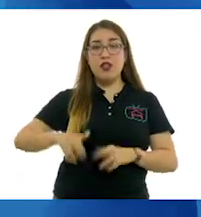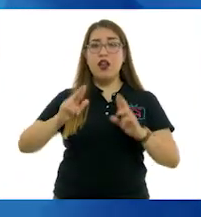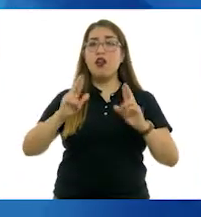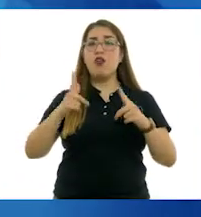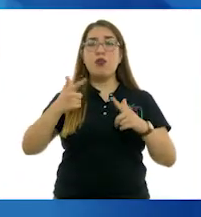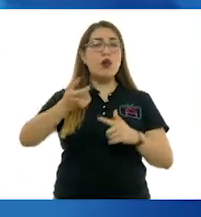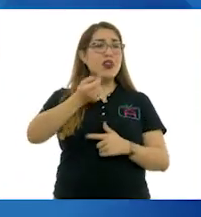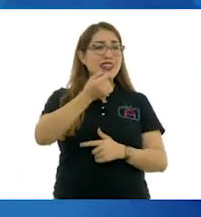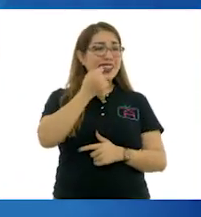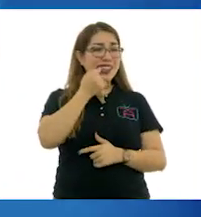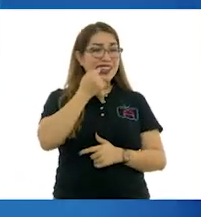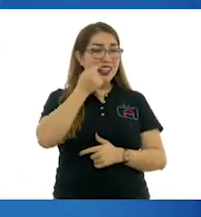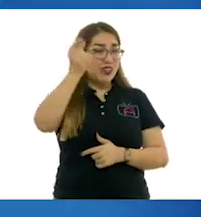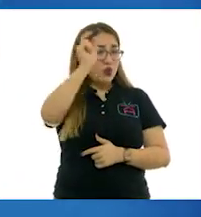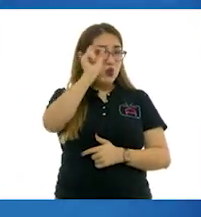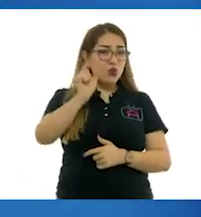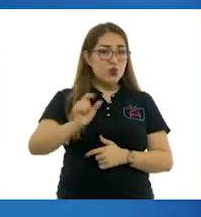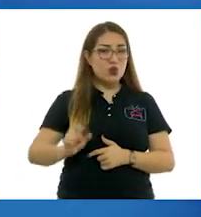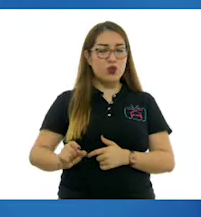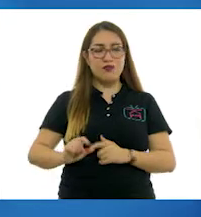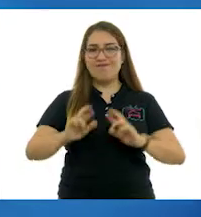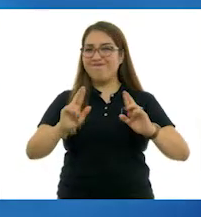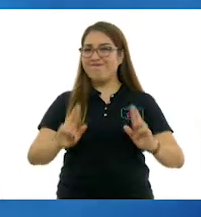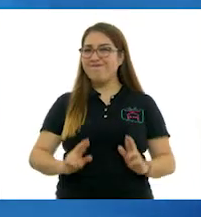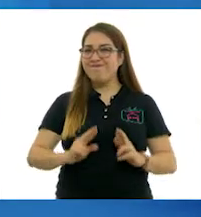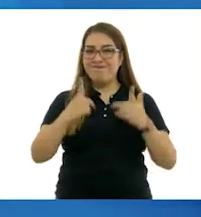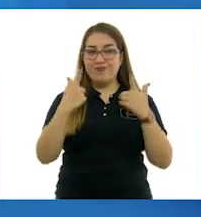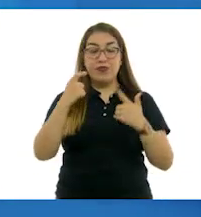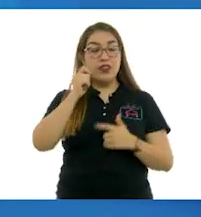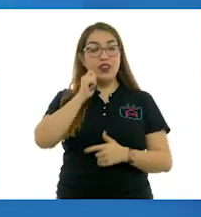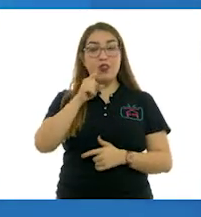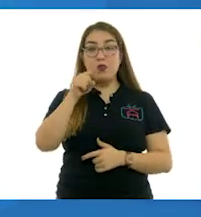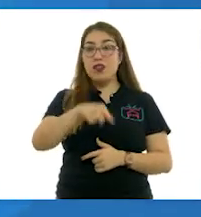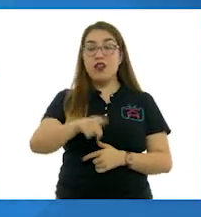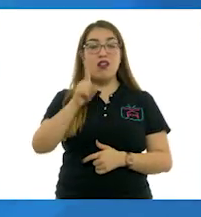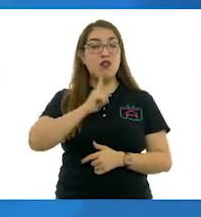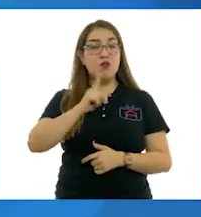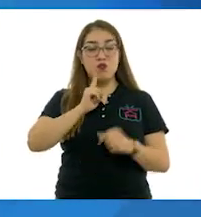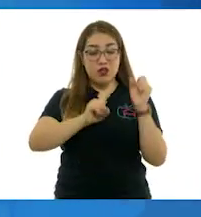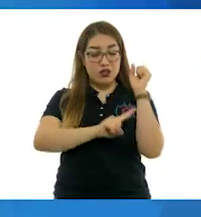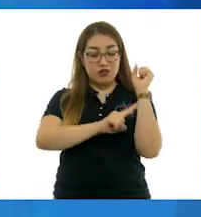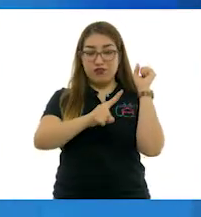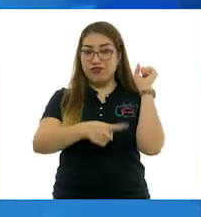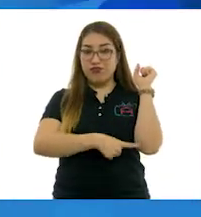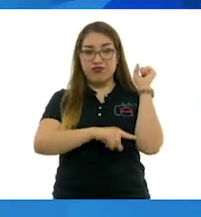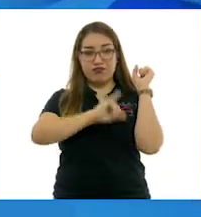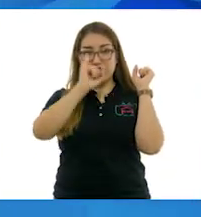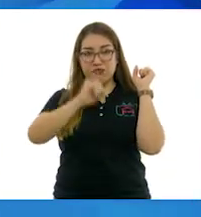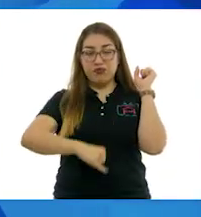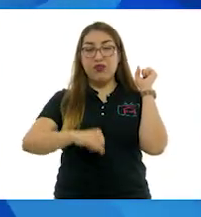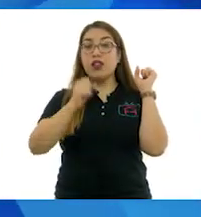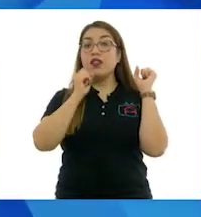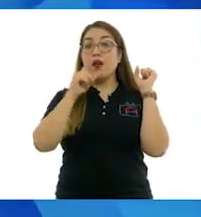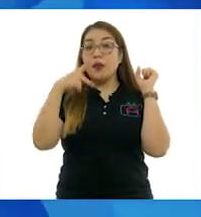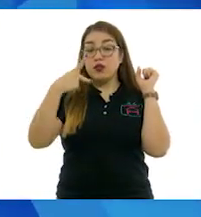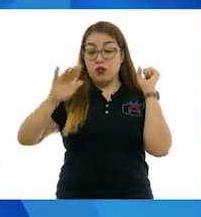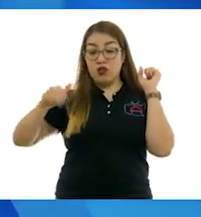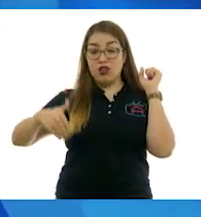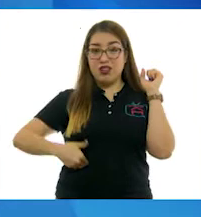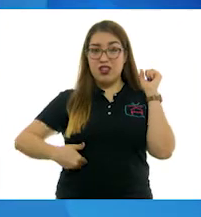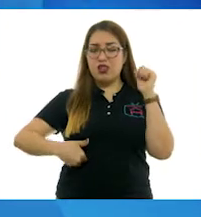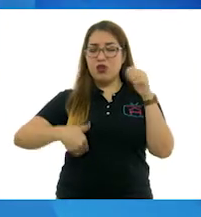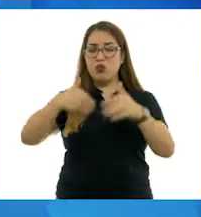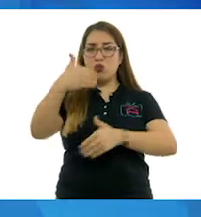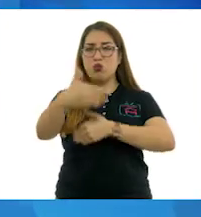la columna vertebral y la pelvis. Además de imposibilitarle tener hijos, el accidente fue la causa de numerosas operaciones